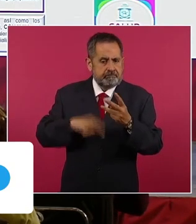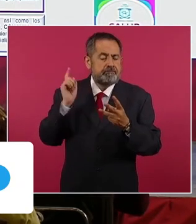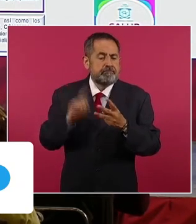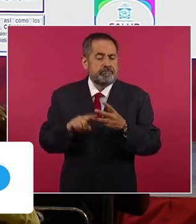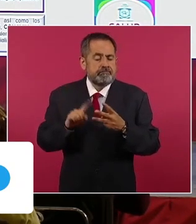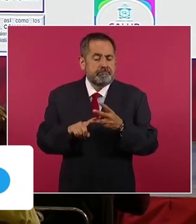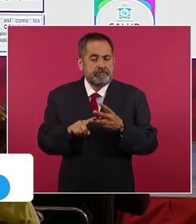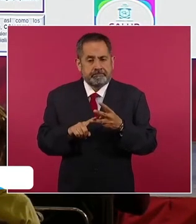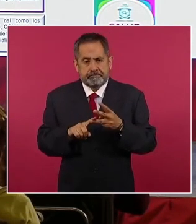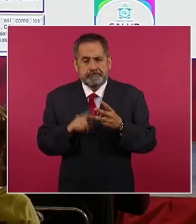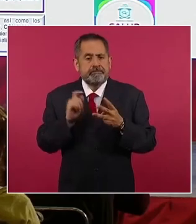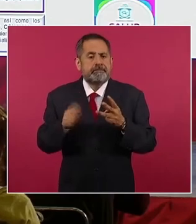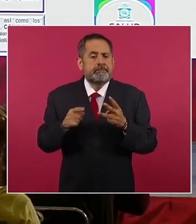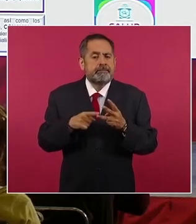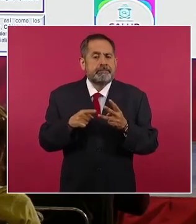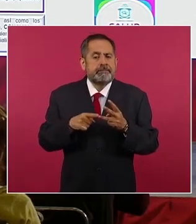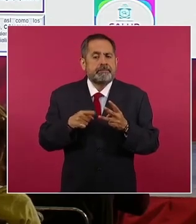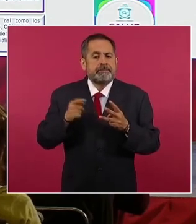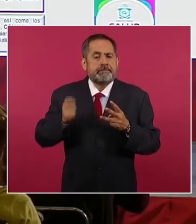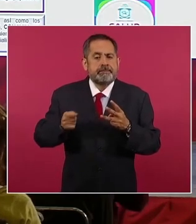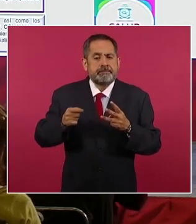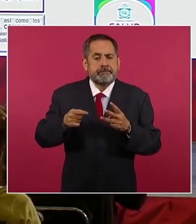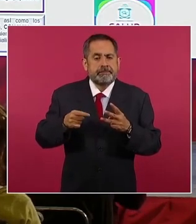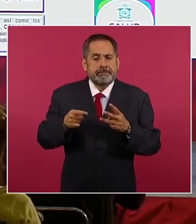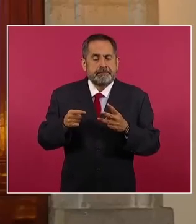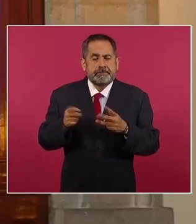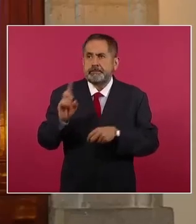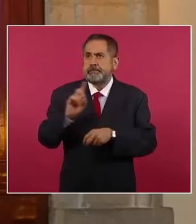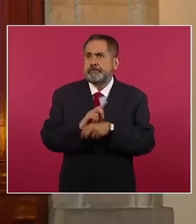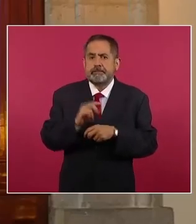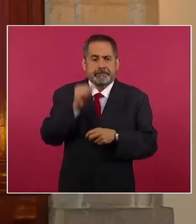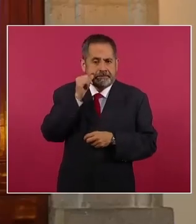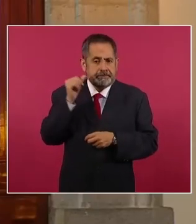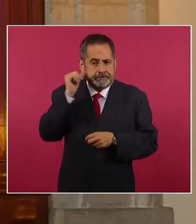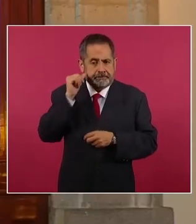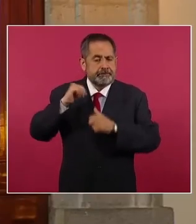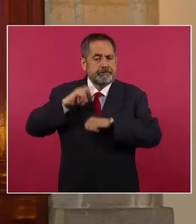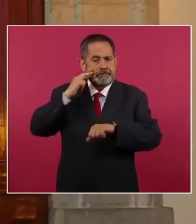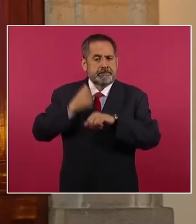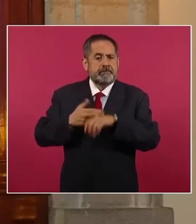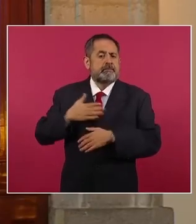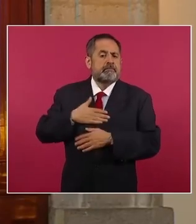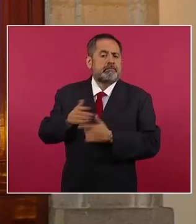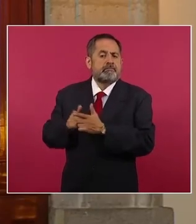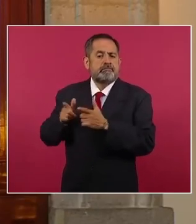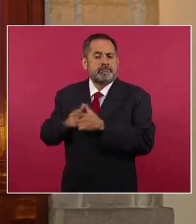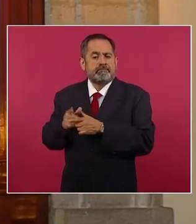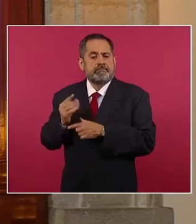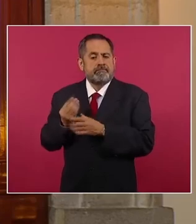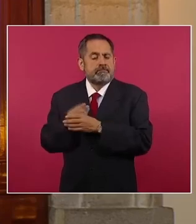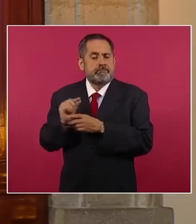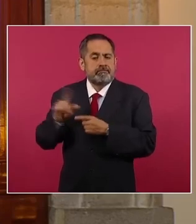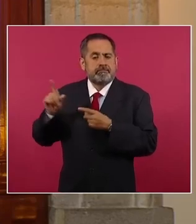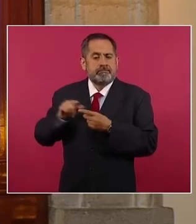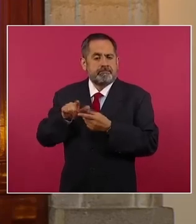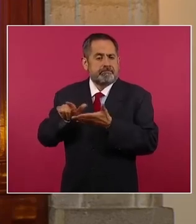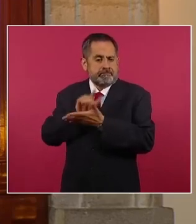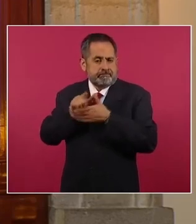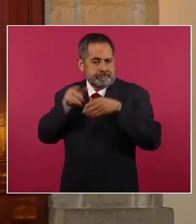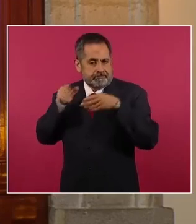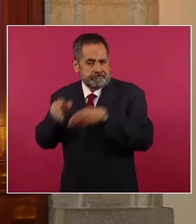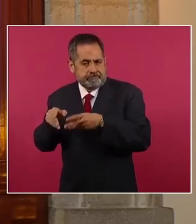y una tercera realizada el día de ayer a cargo de un grupo de especialistas en medicina legal